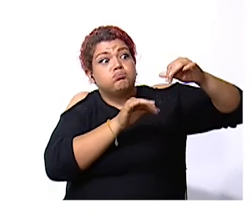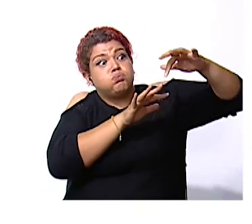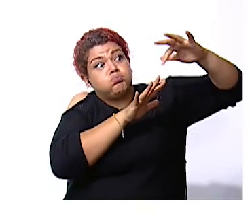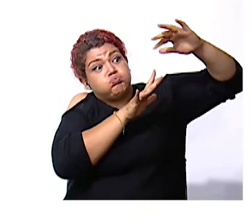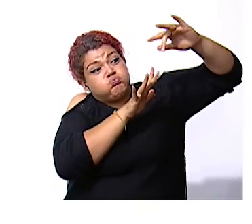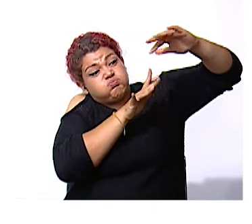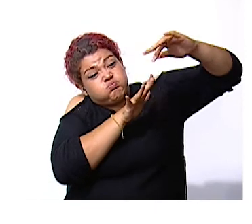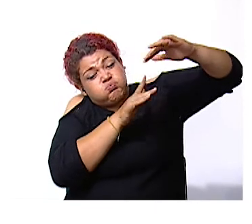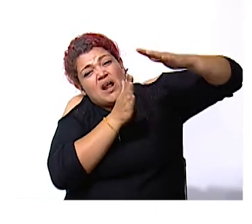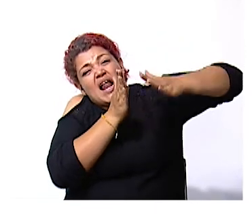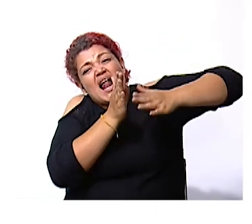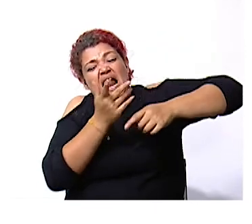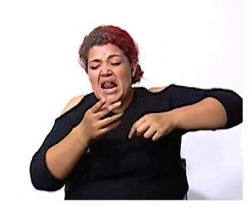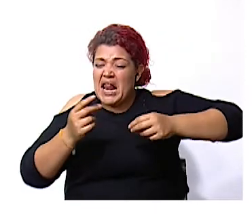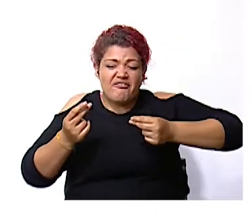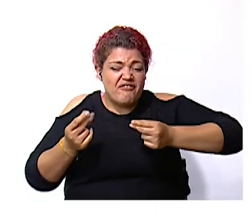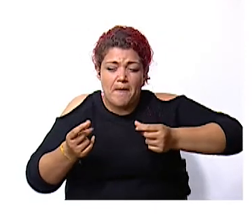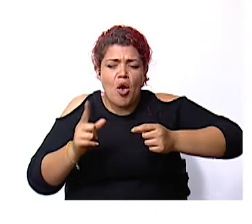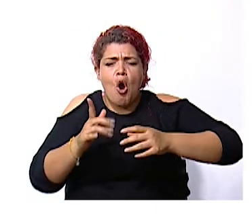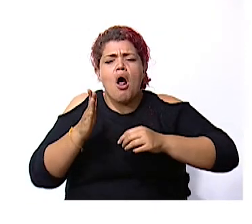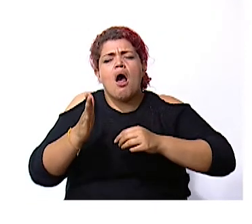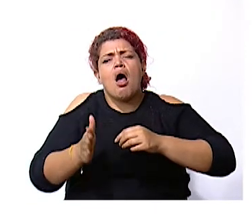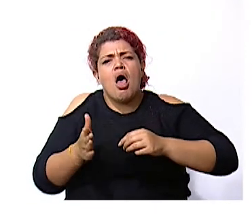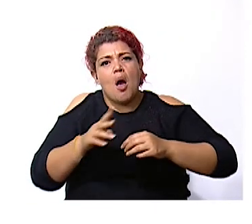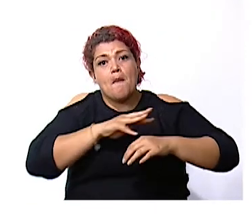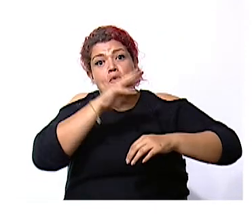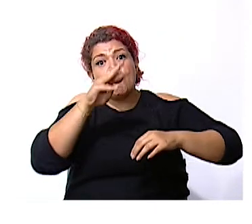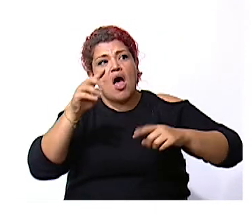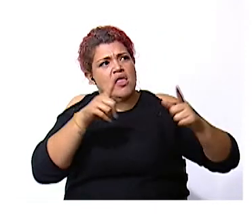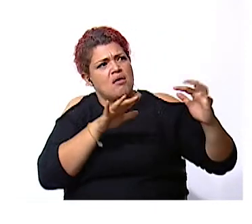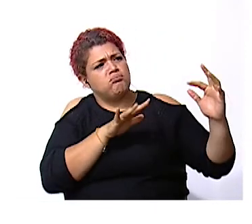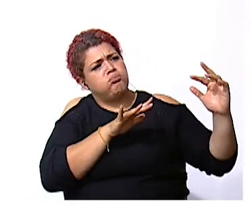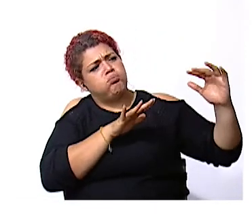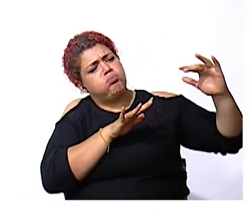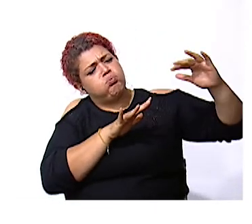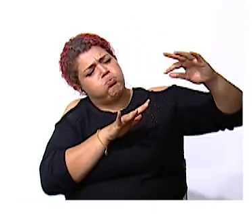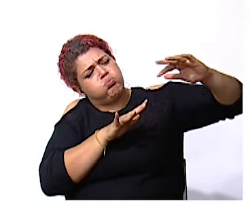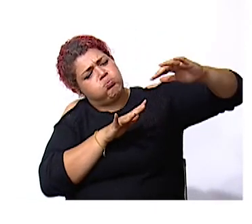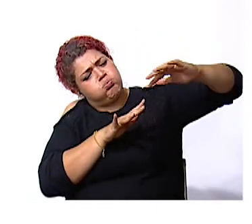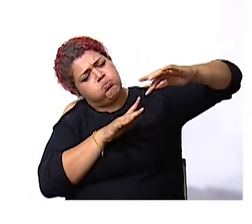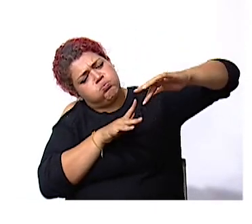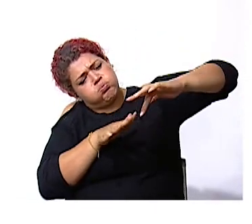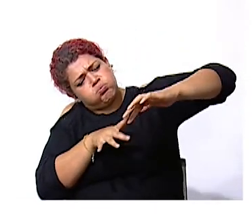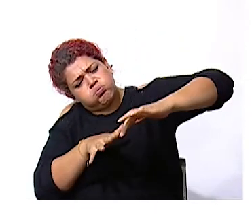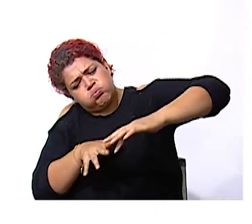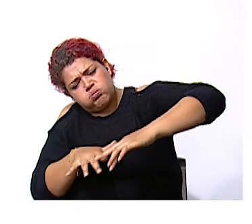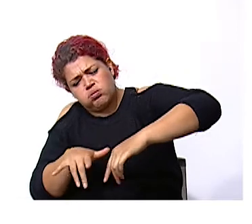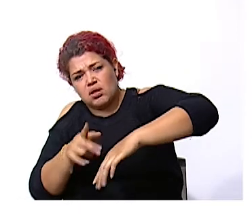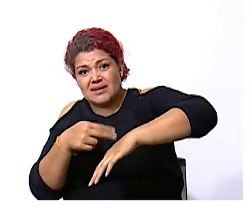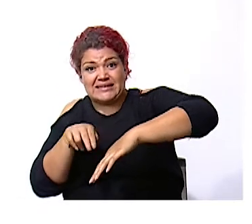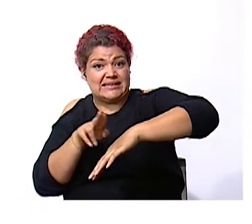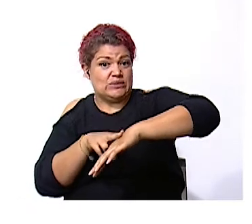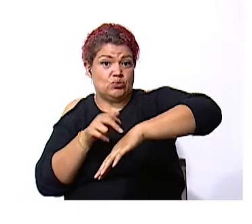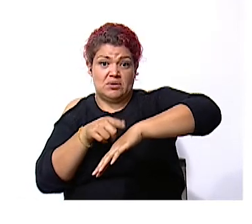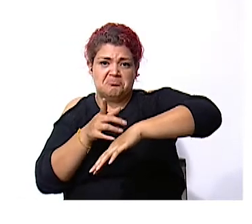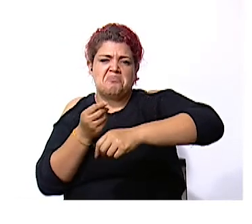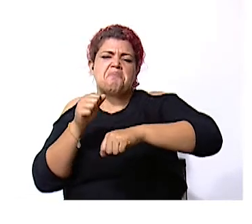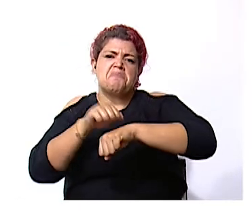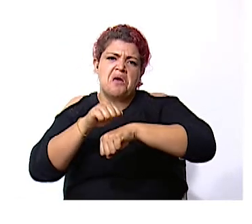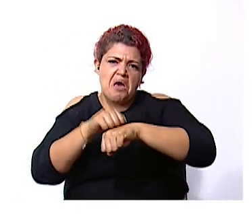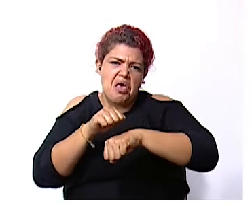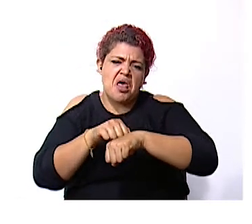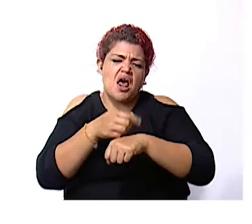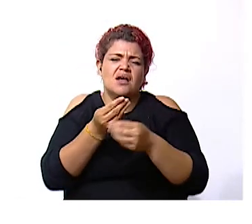lento o súbito de una montaña o ladera formado por materiales naturales rocas